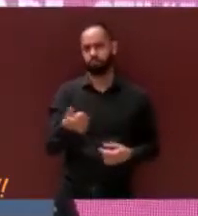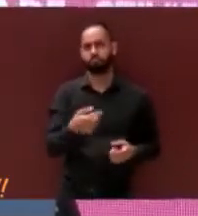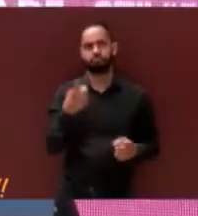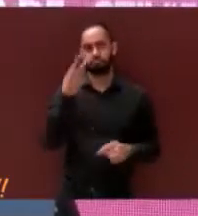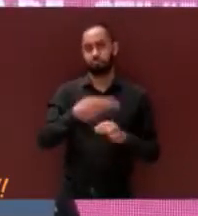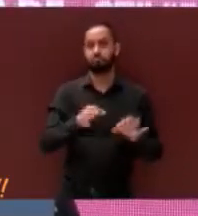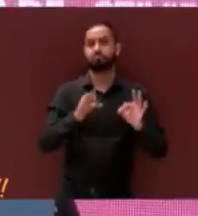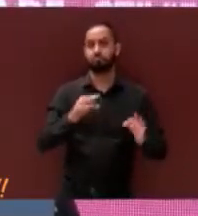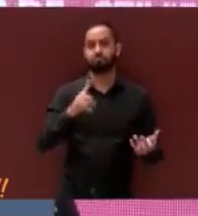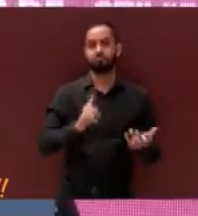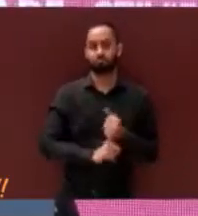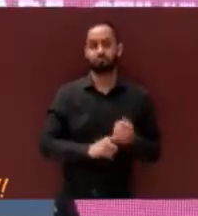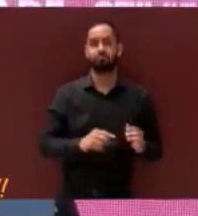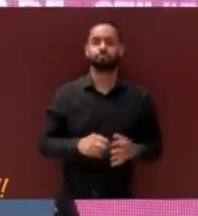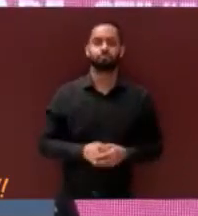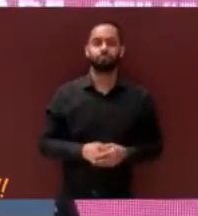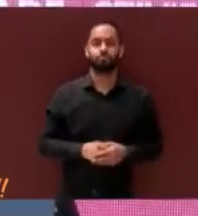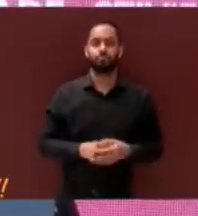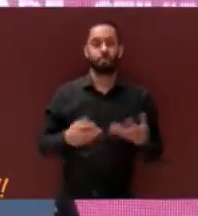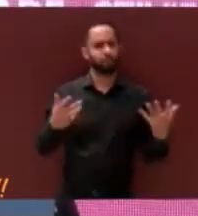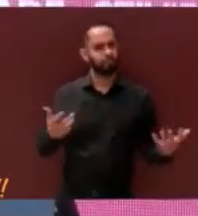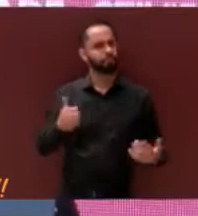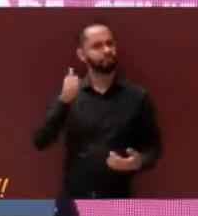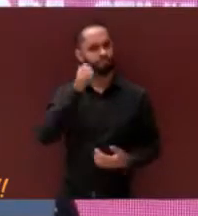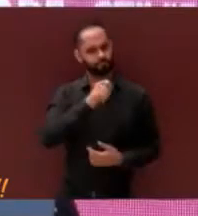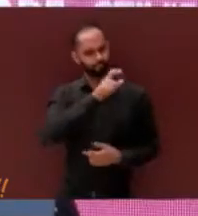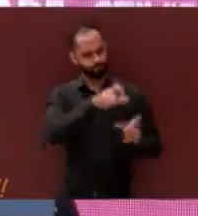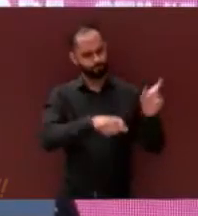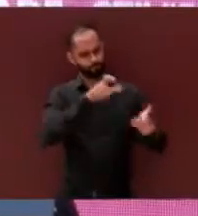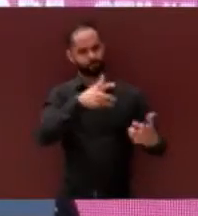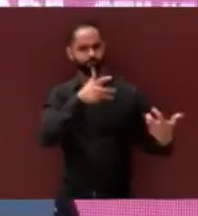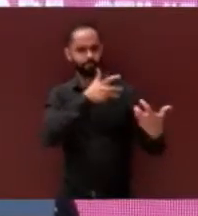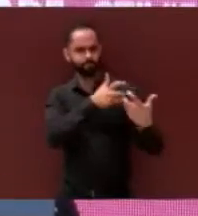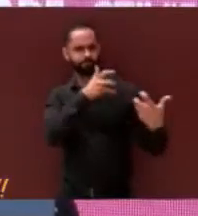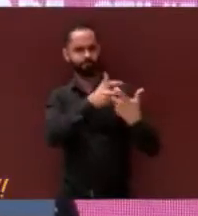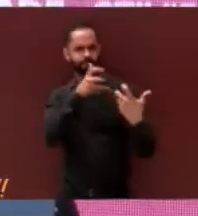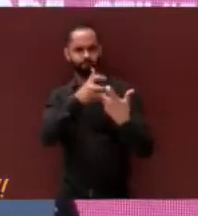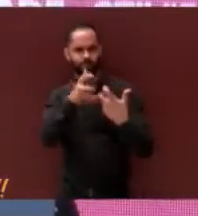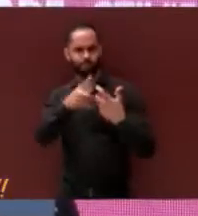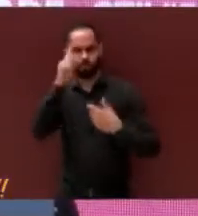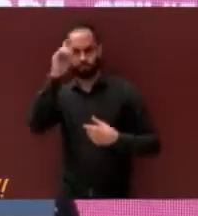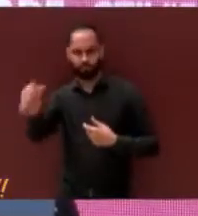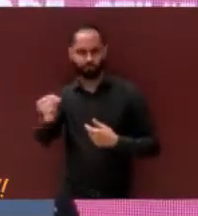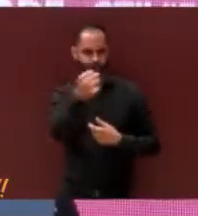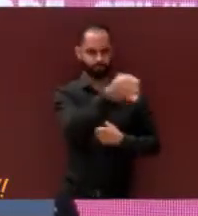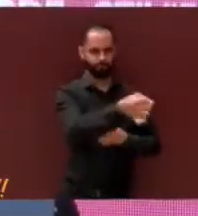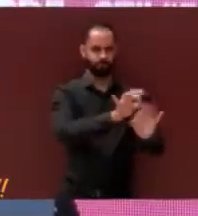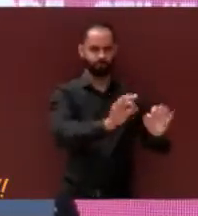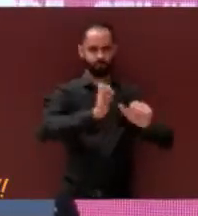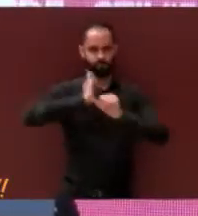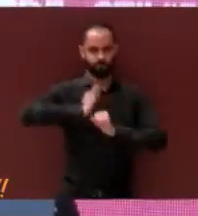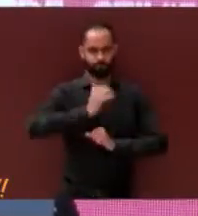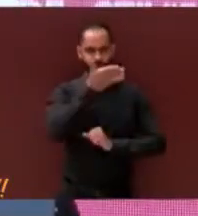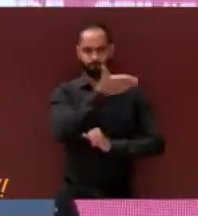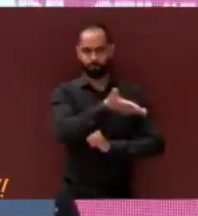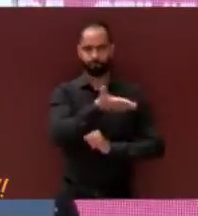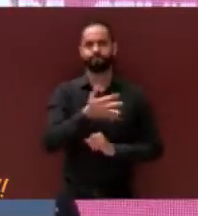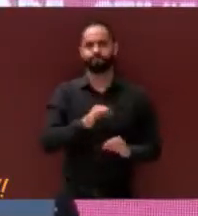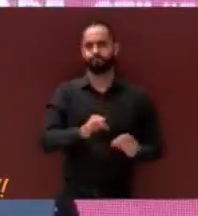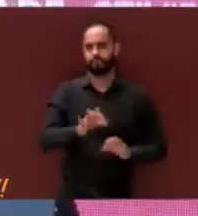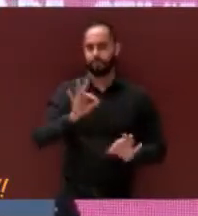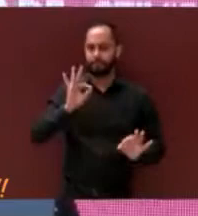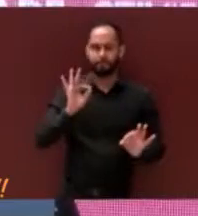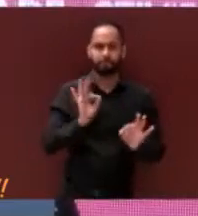direcciones internas, siempre buscando los perfiles idóneos para ocupar un digno e importante cargo en este trabajo interno.